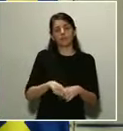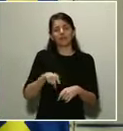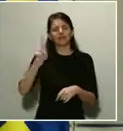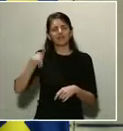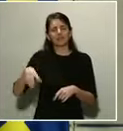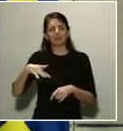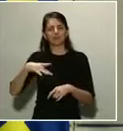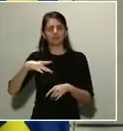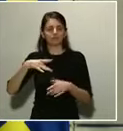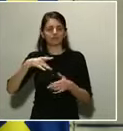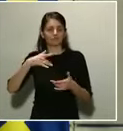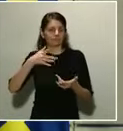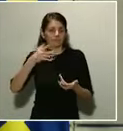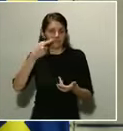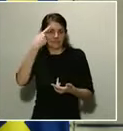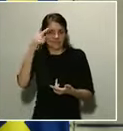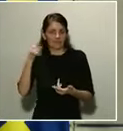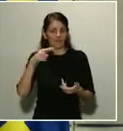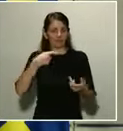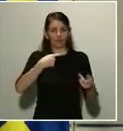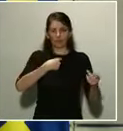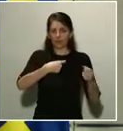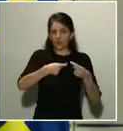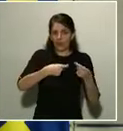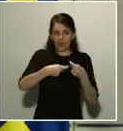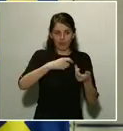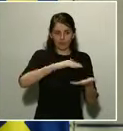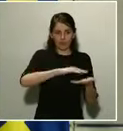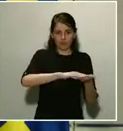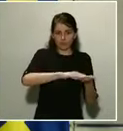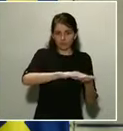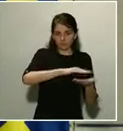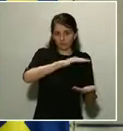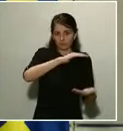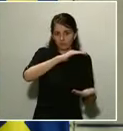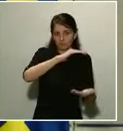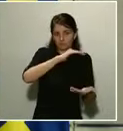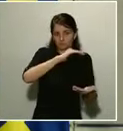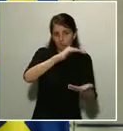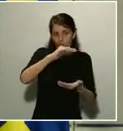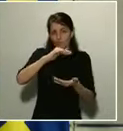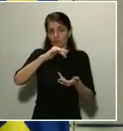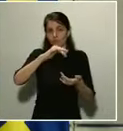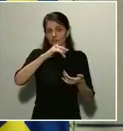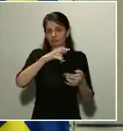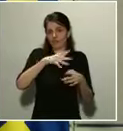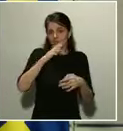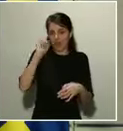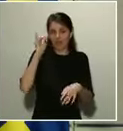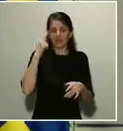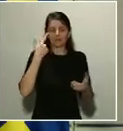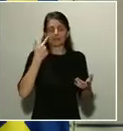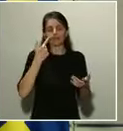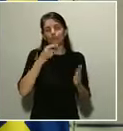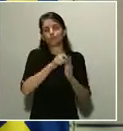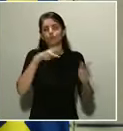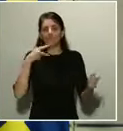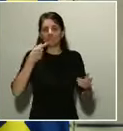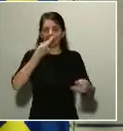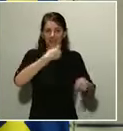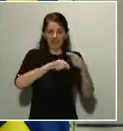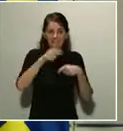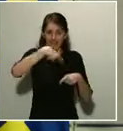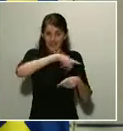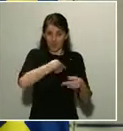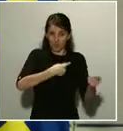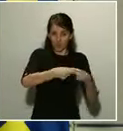y en tiendas que tienen un mayor control desde el punto de vista de la venta y, sobre todo, de la garantía de la distancia entre las